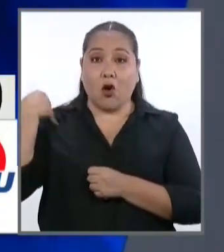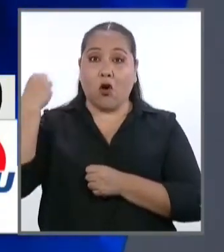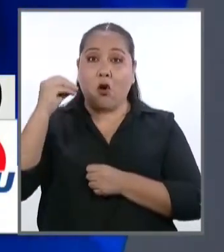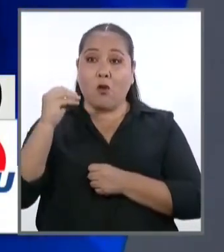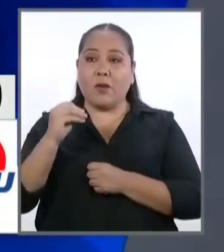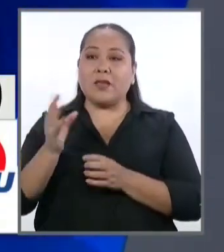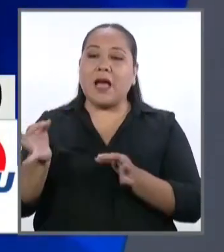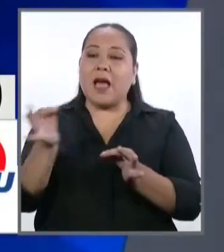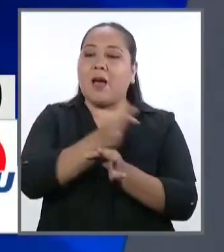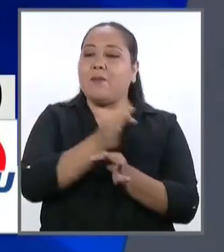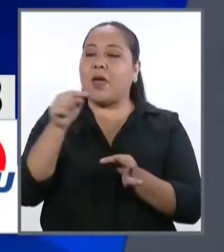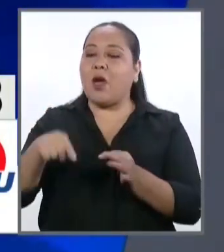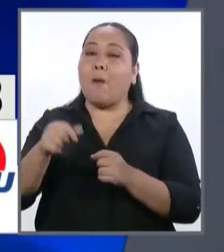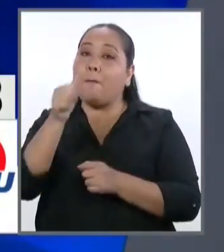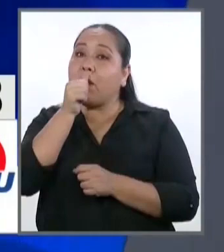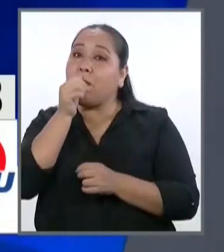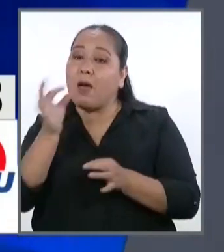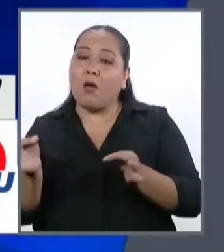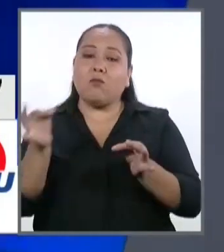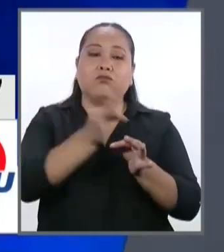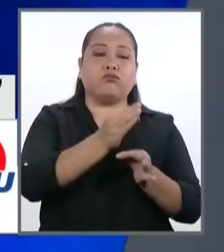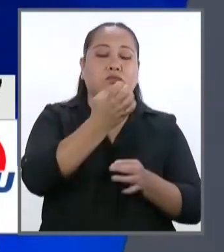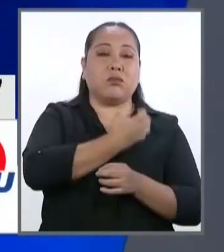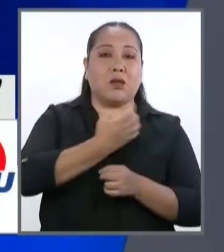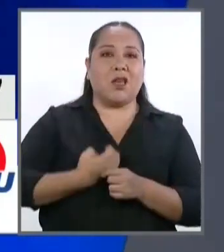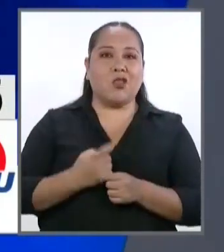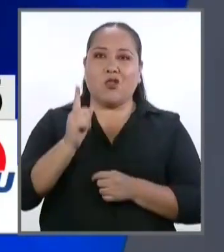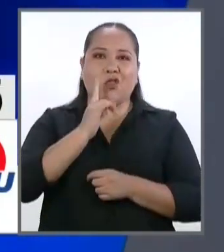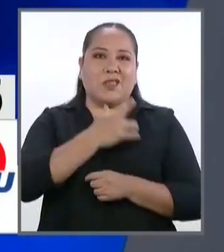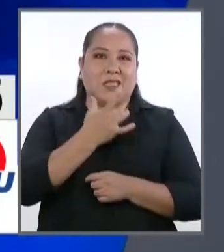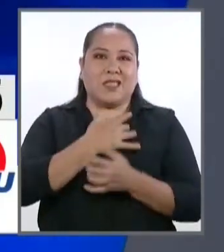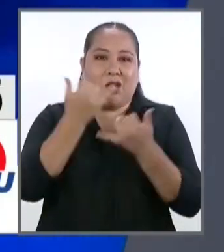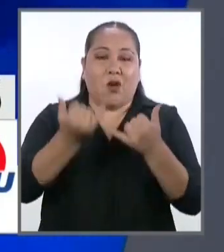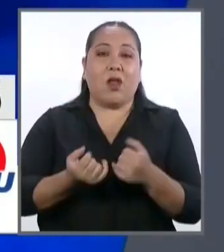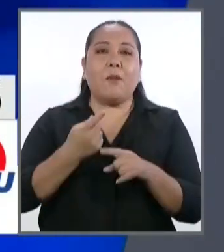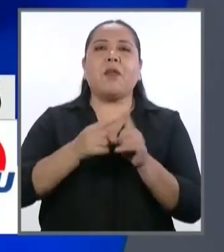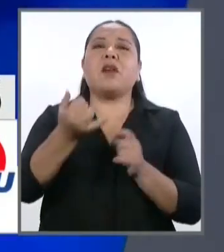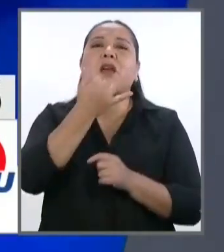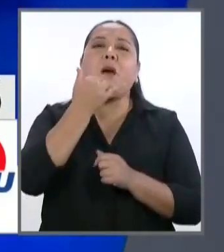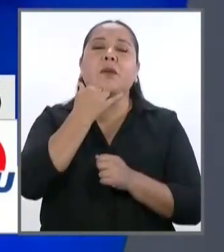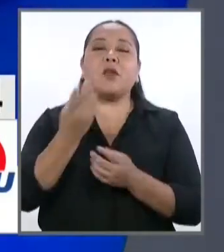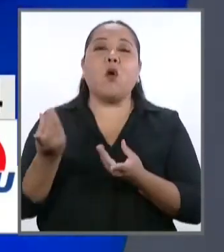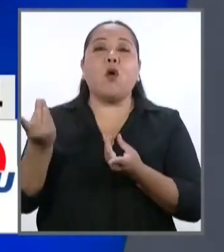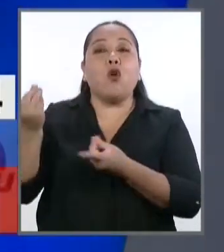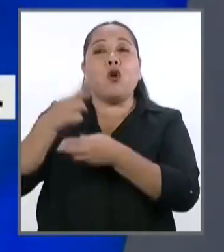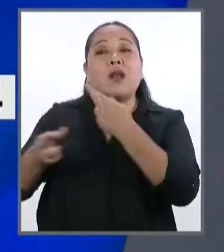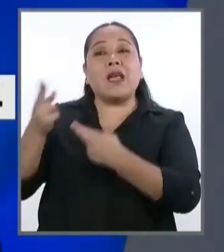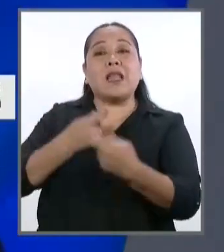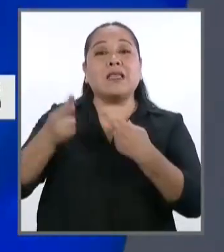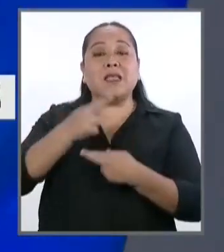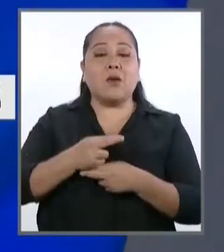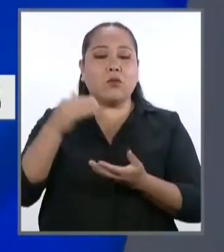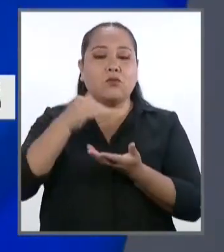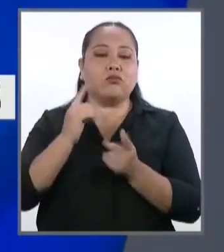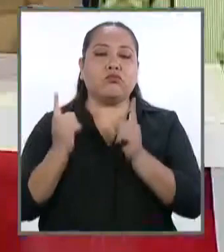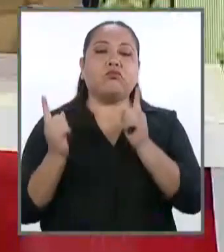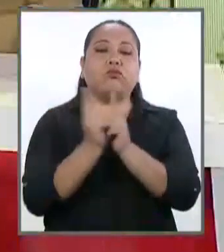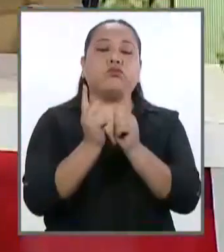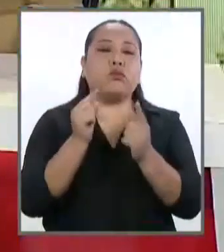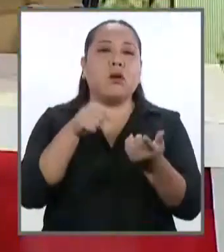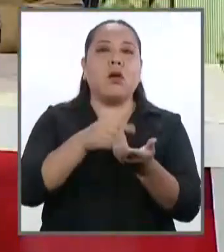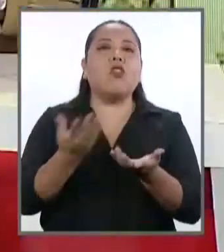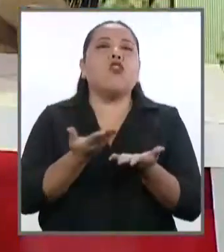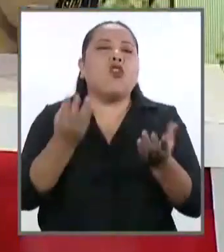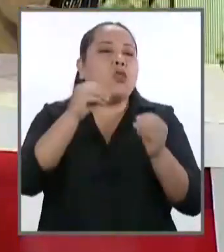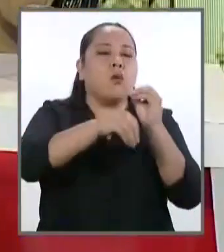privada a la pública. No se ha sentido el impacto, porque es virtual. ¿Qué va a pasar el día que vuelva a ser presencial? ¿Dónde metemos a esos alumnos? Muy